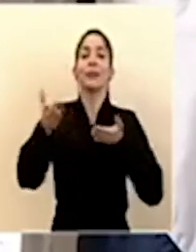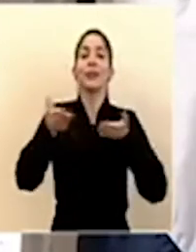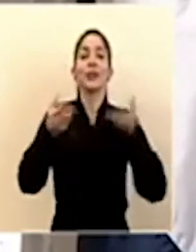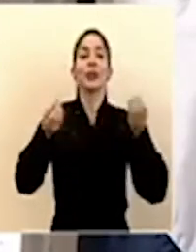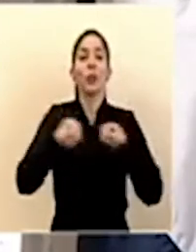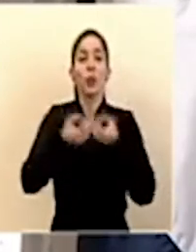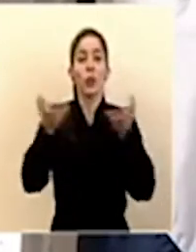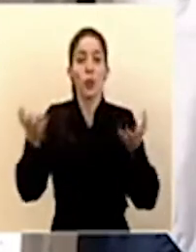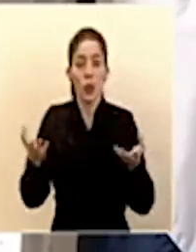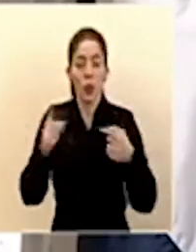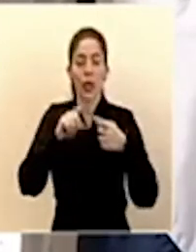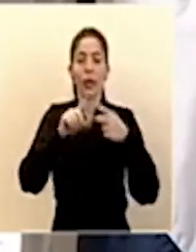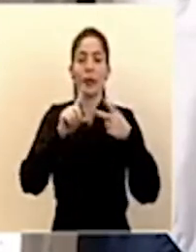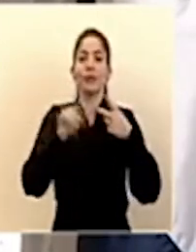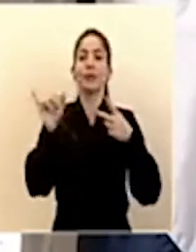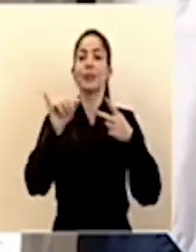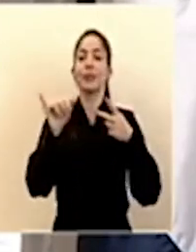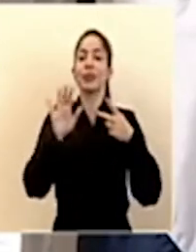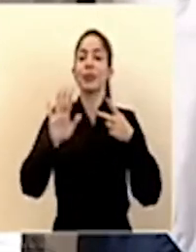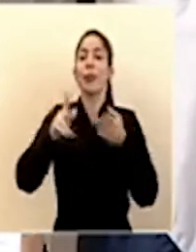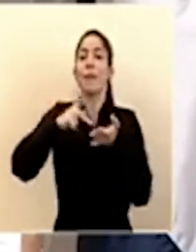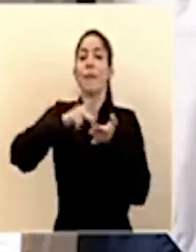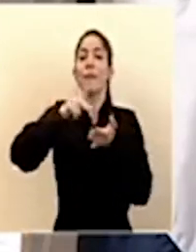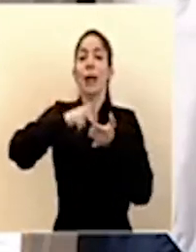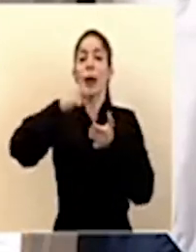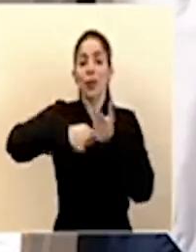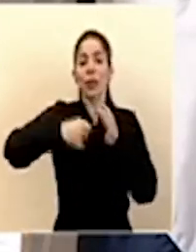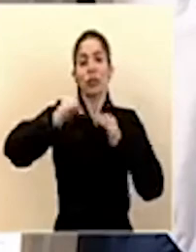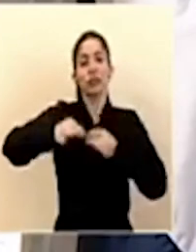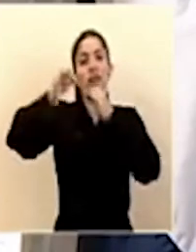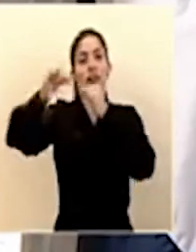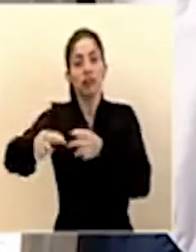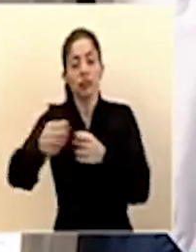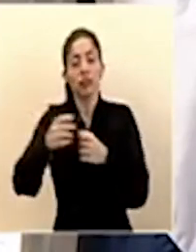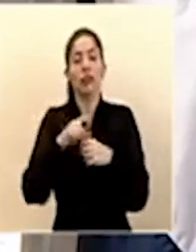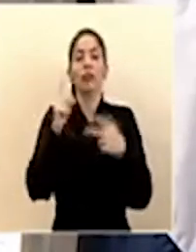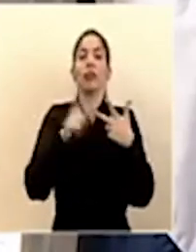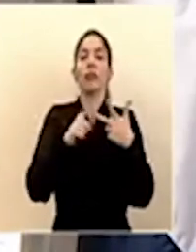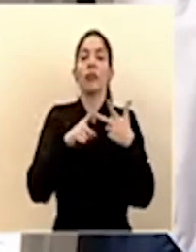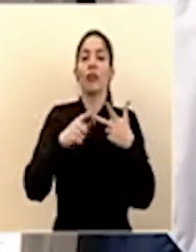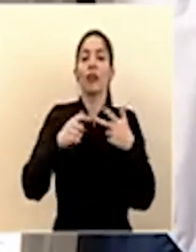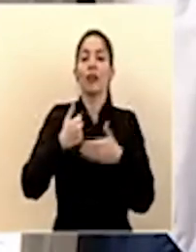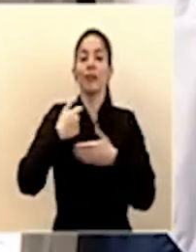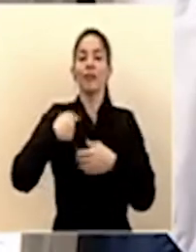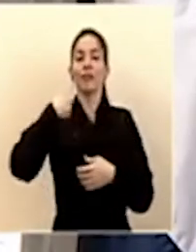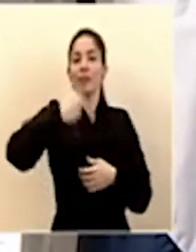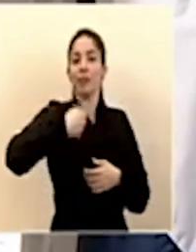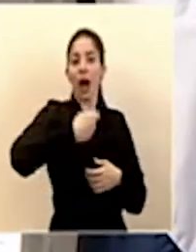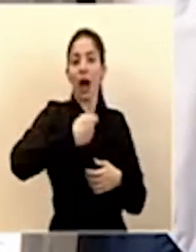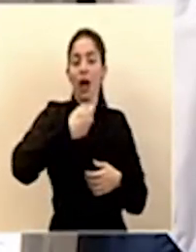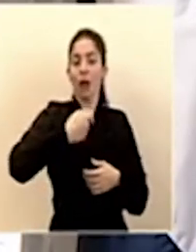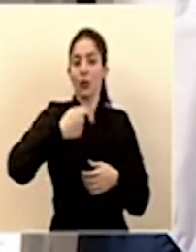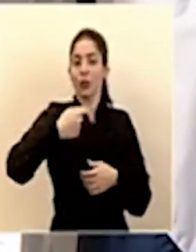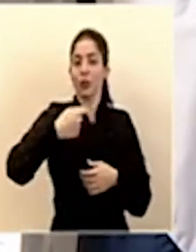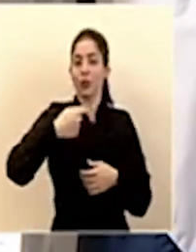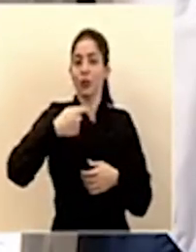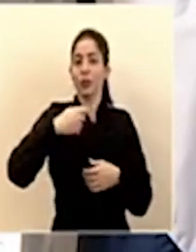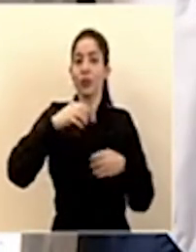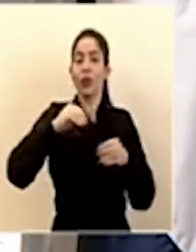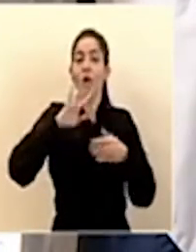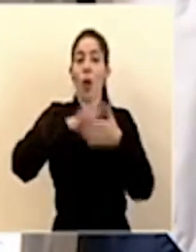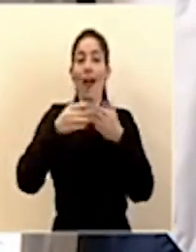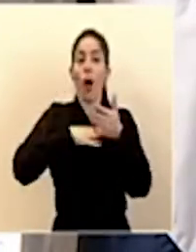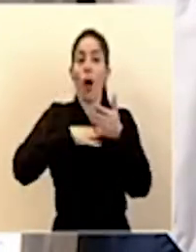públicos también moratorias en el pago tributario moratorias en las contribuciones bajo el concepto jornada